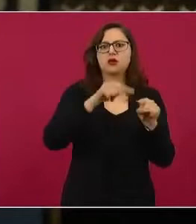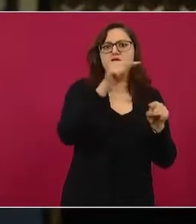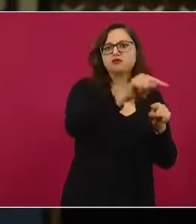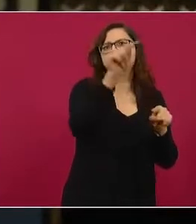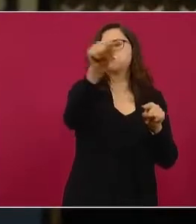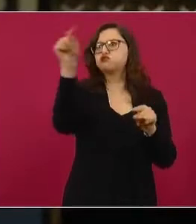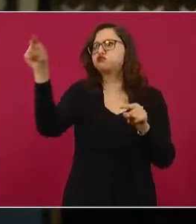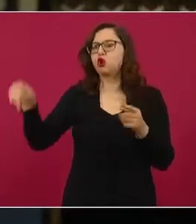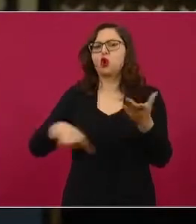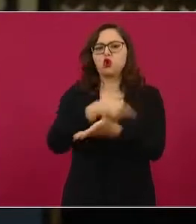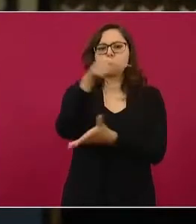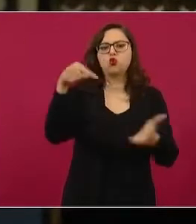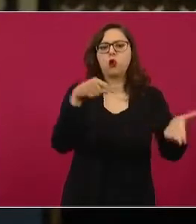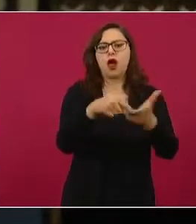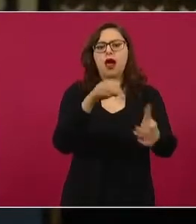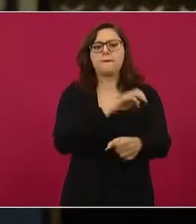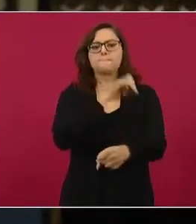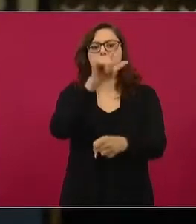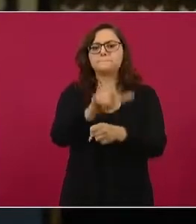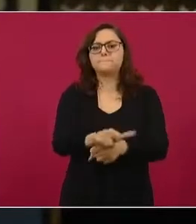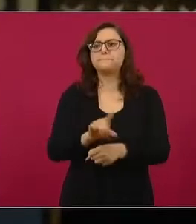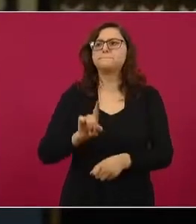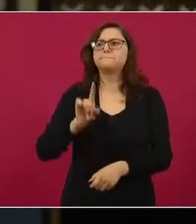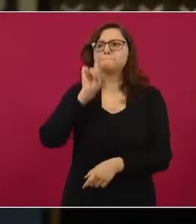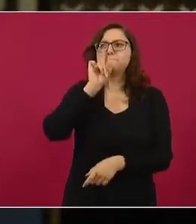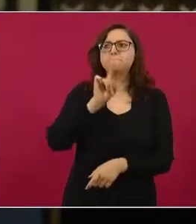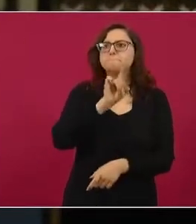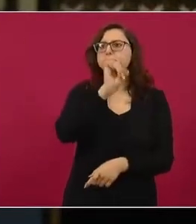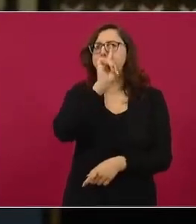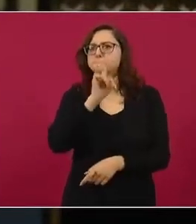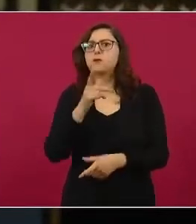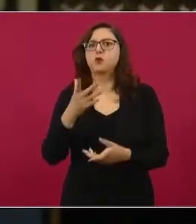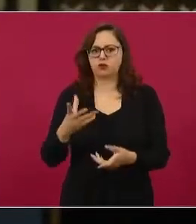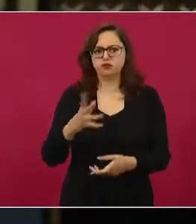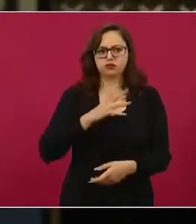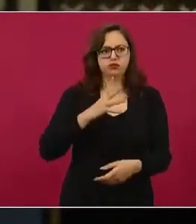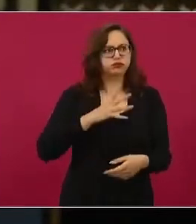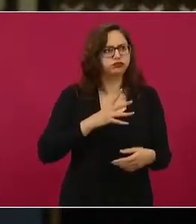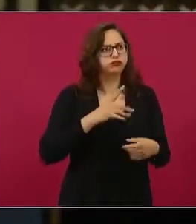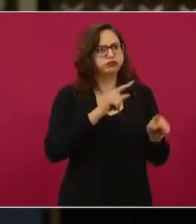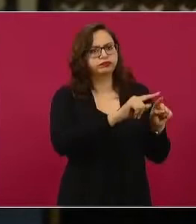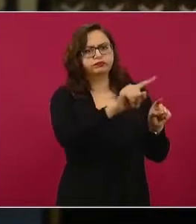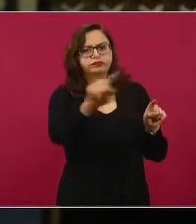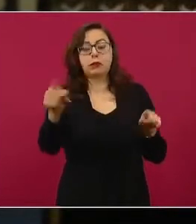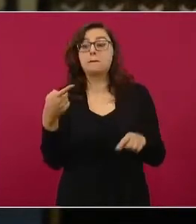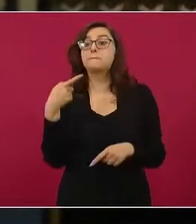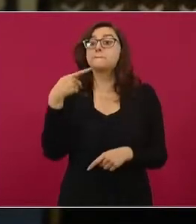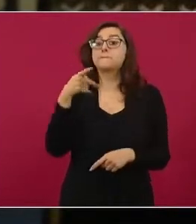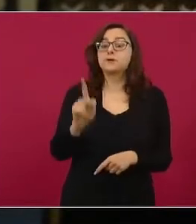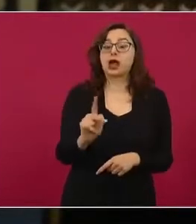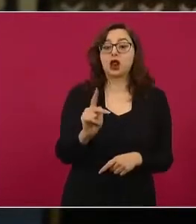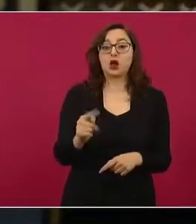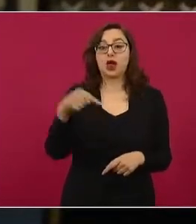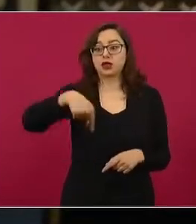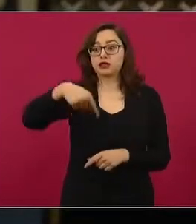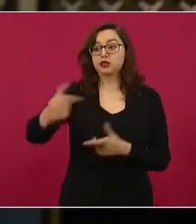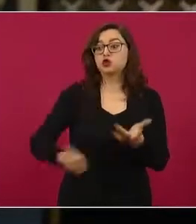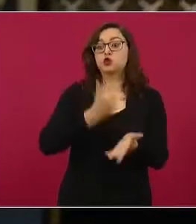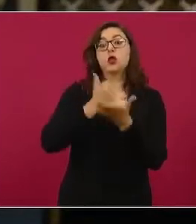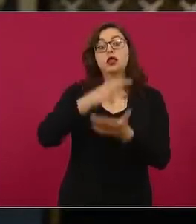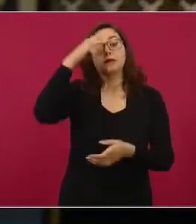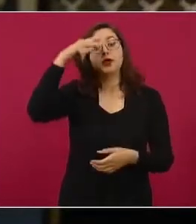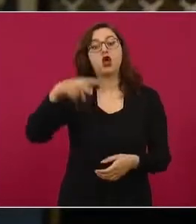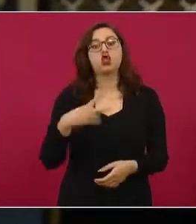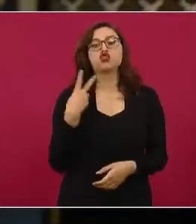seguramente hay lo propio. Pero particularmente nos ha llamado la atención que en dos alcaldías aquí en la ciudad,